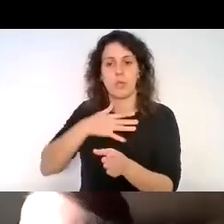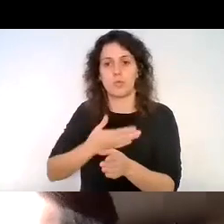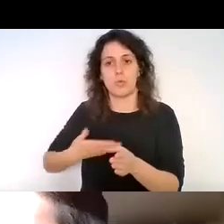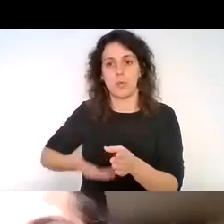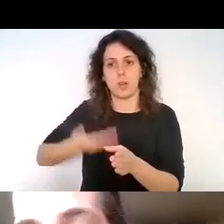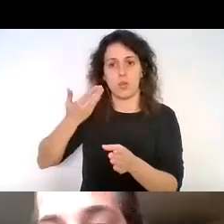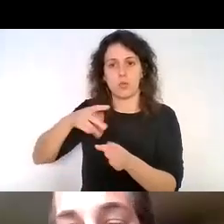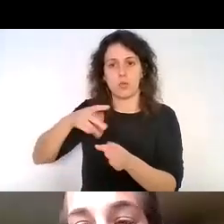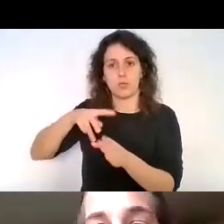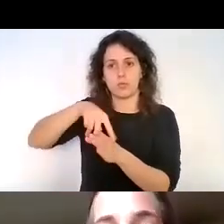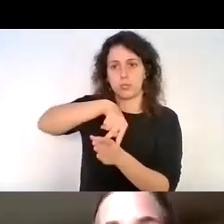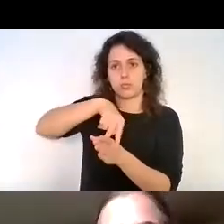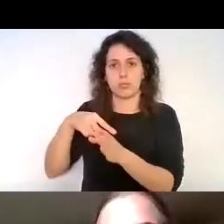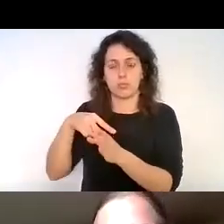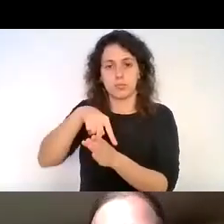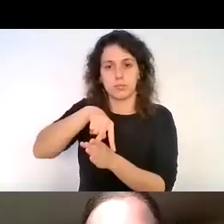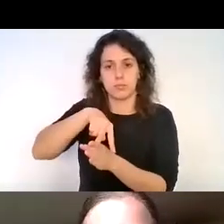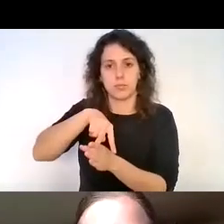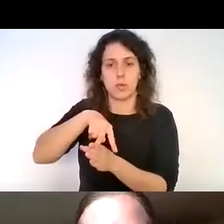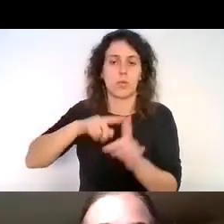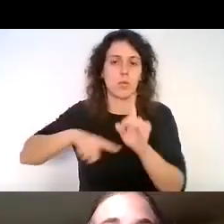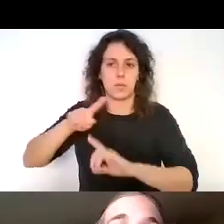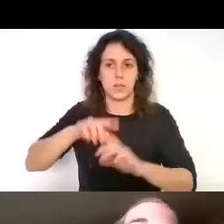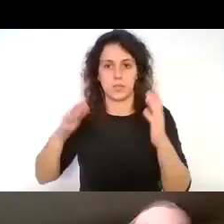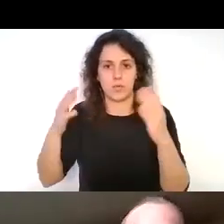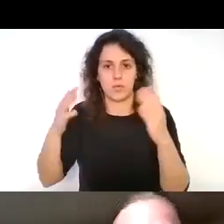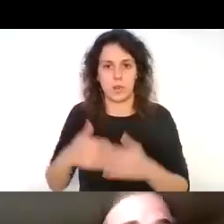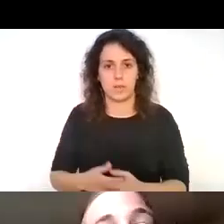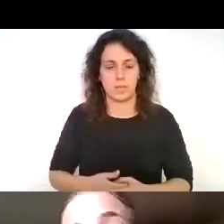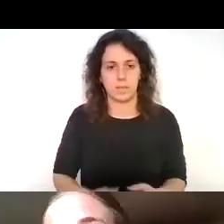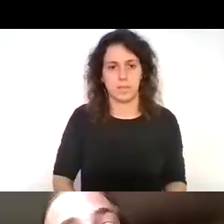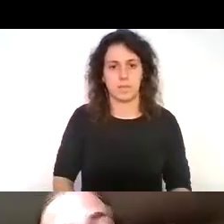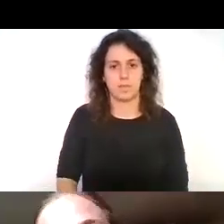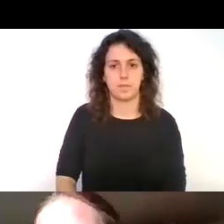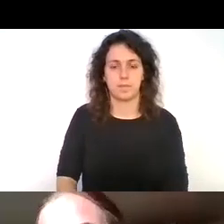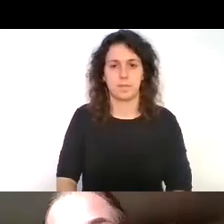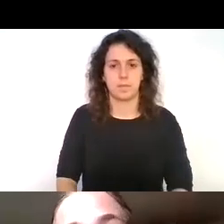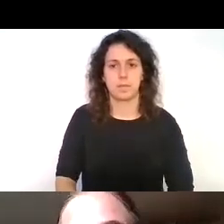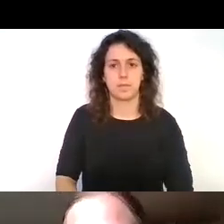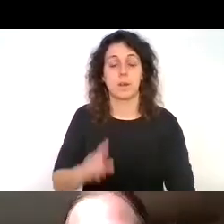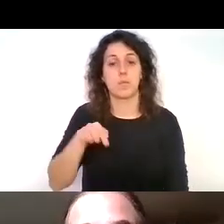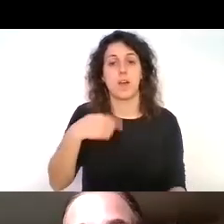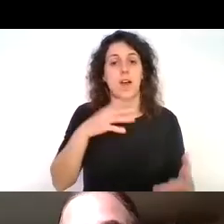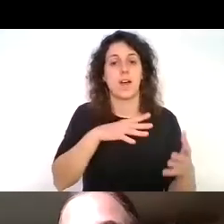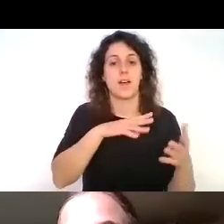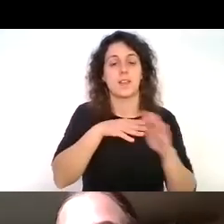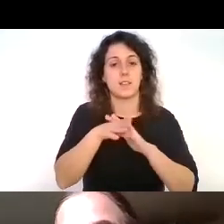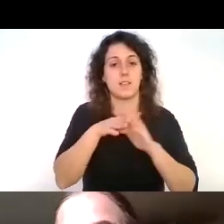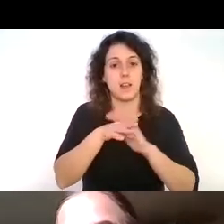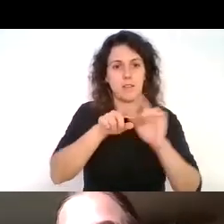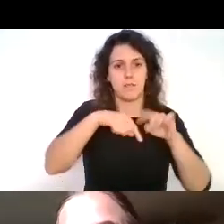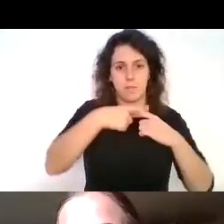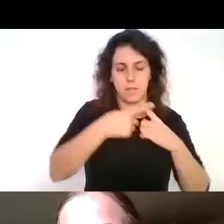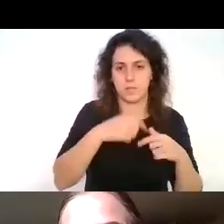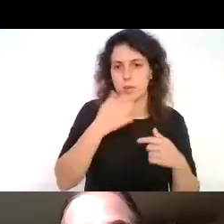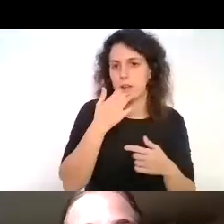no tenemos más problemas y después accesibilidad para familia también estuvimos